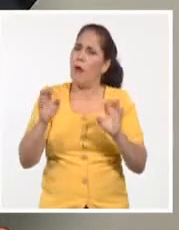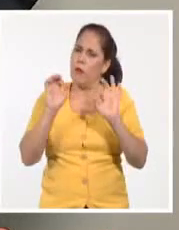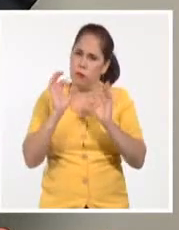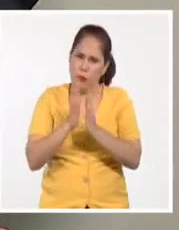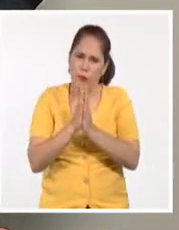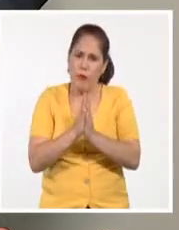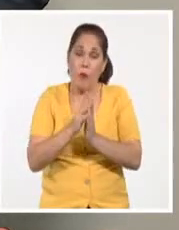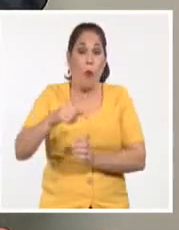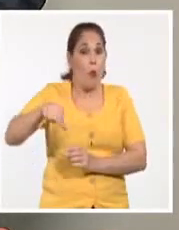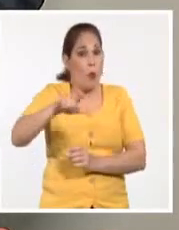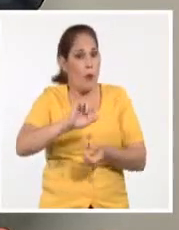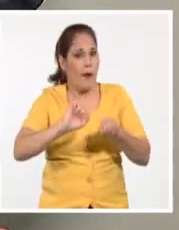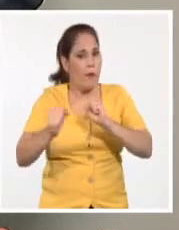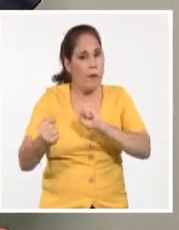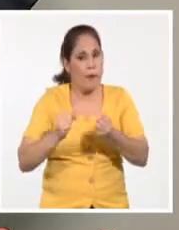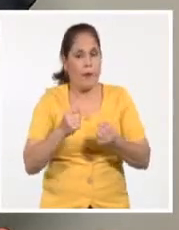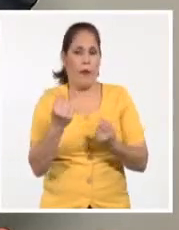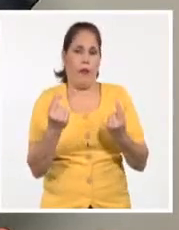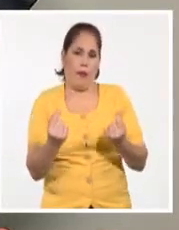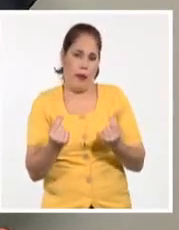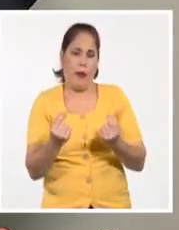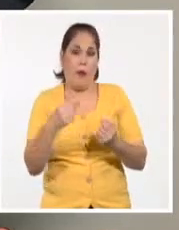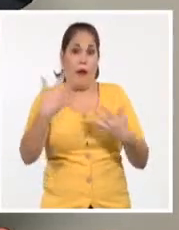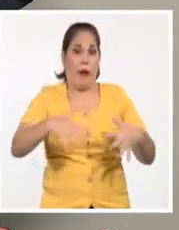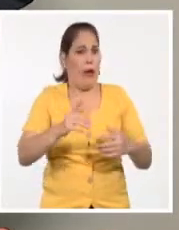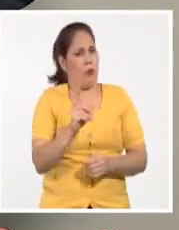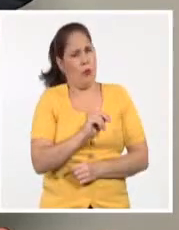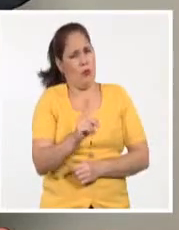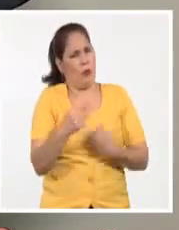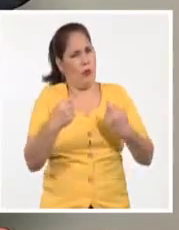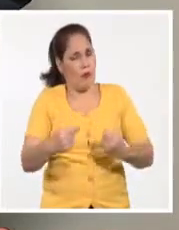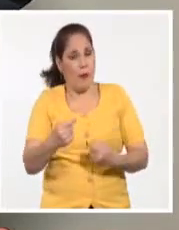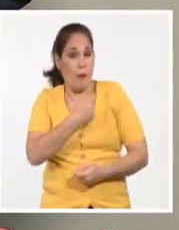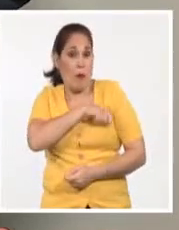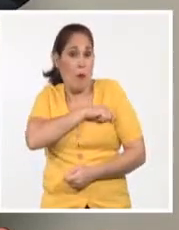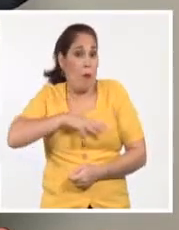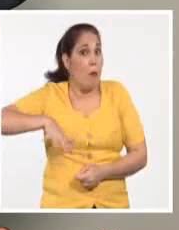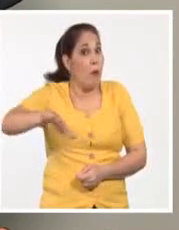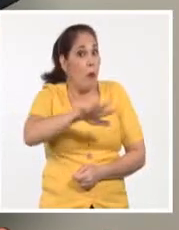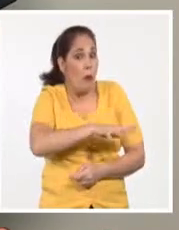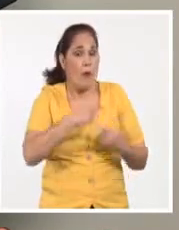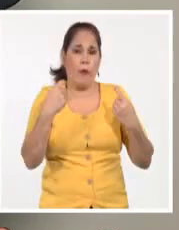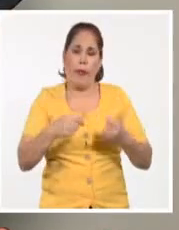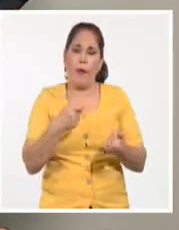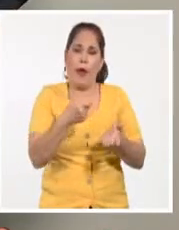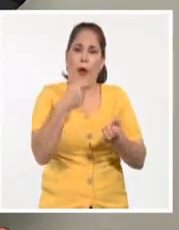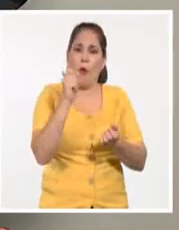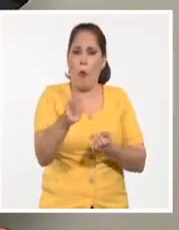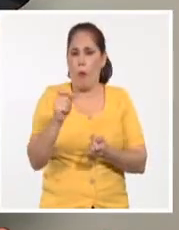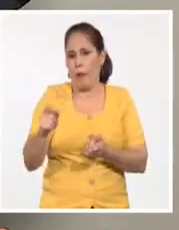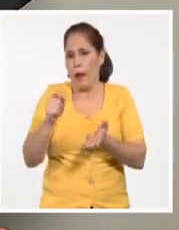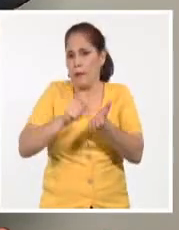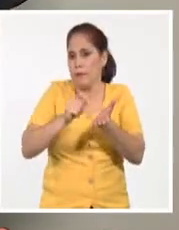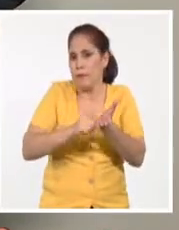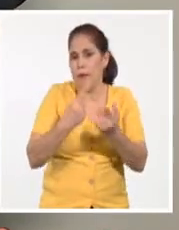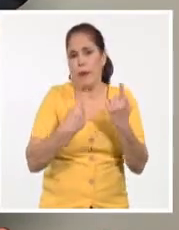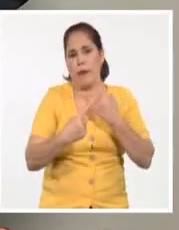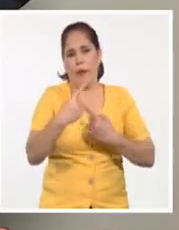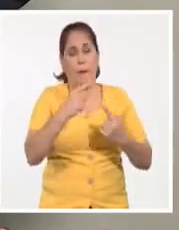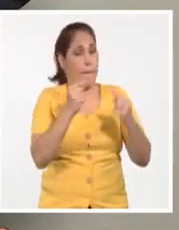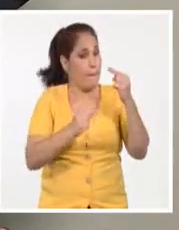y medidas audaces e innovadoras, pero con justicia social el complejo escenario que tiene el país por delante,